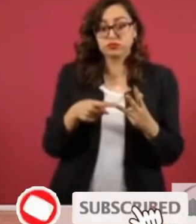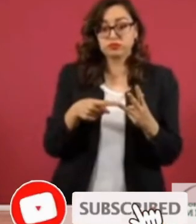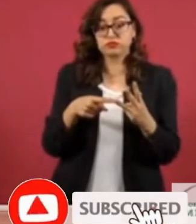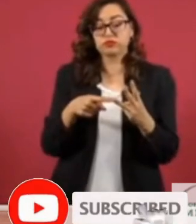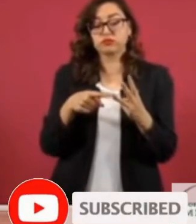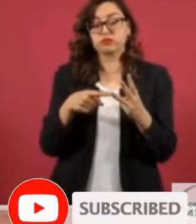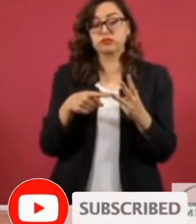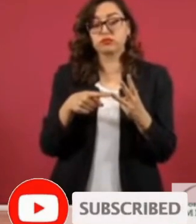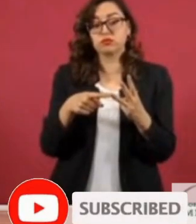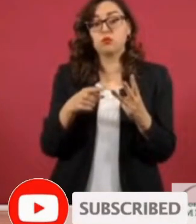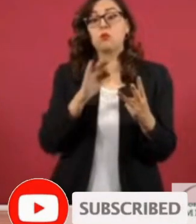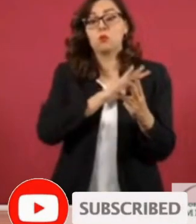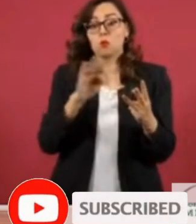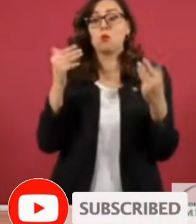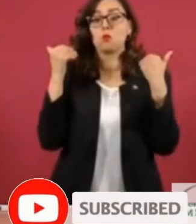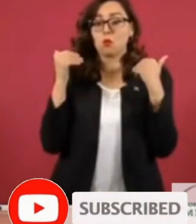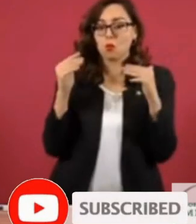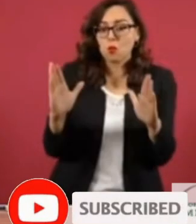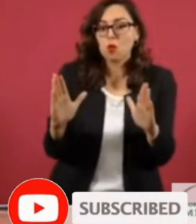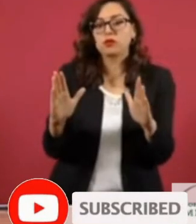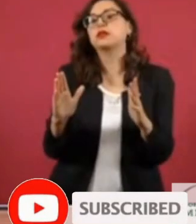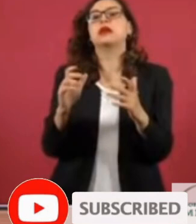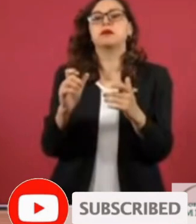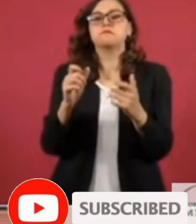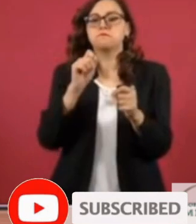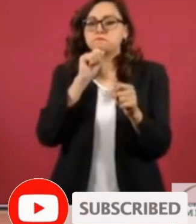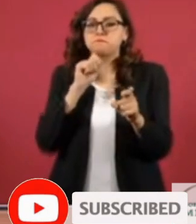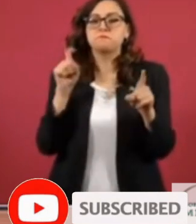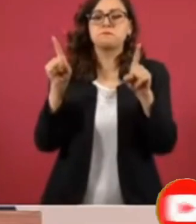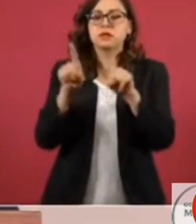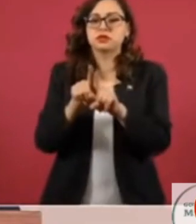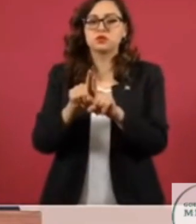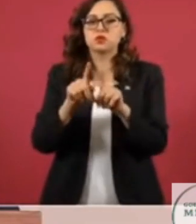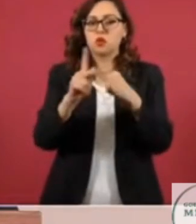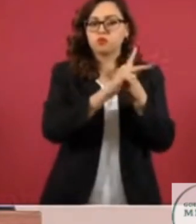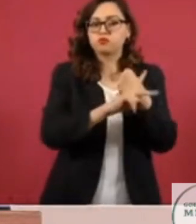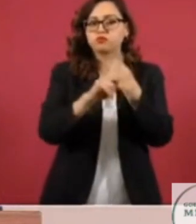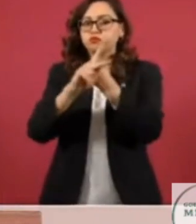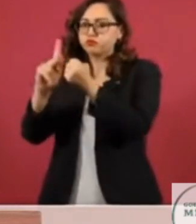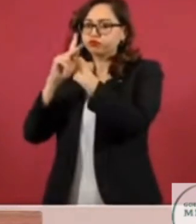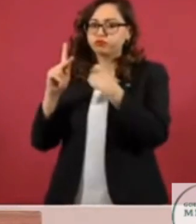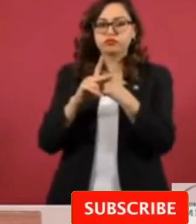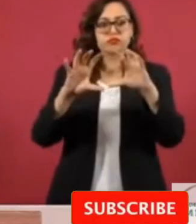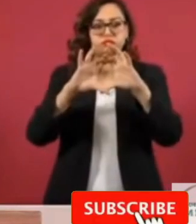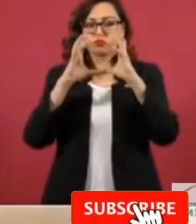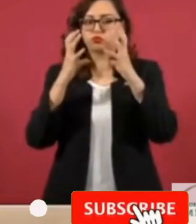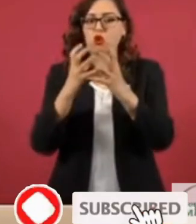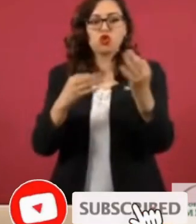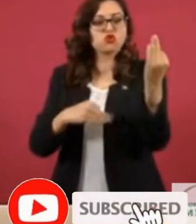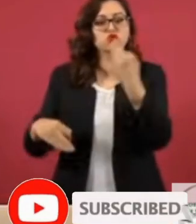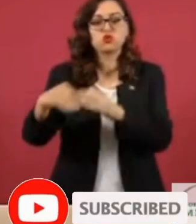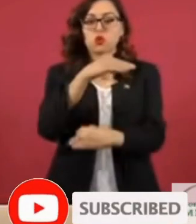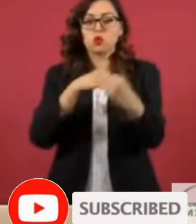propuesta debería conseguir también un acuerdo multinacional para pactar